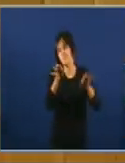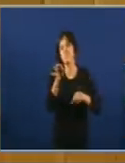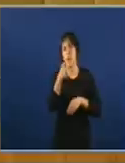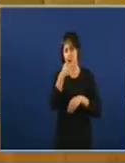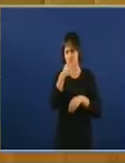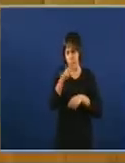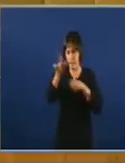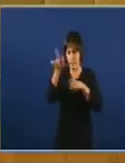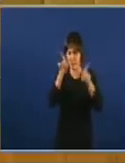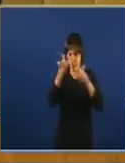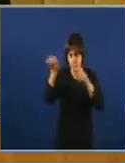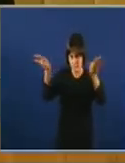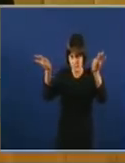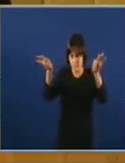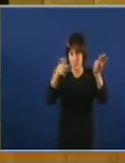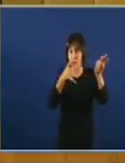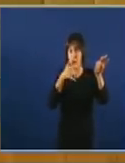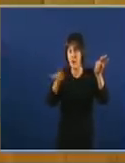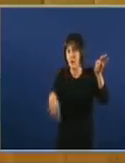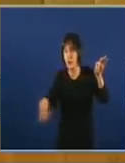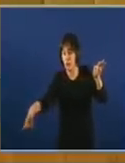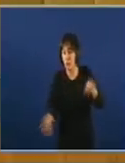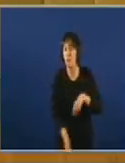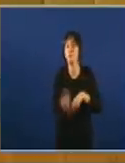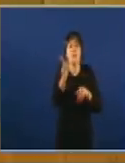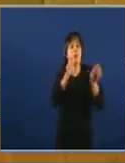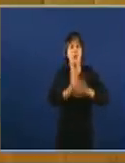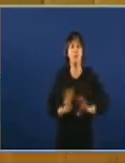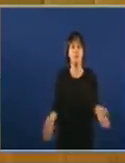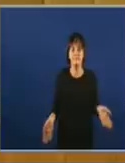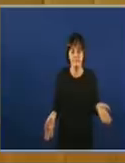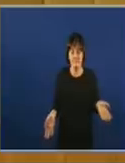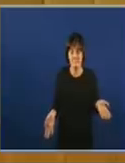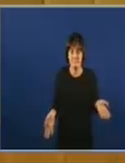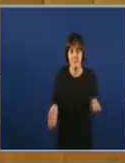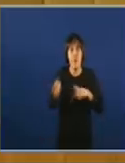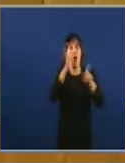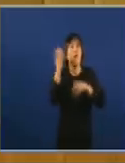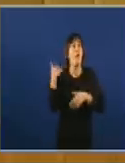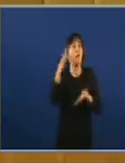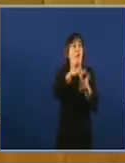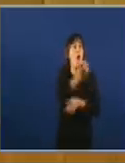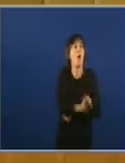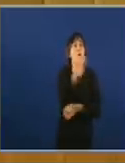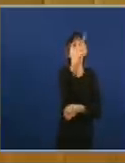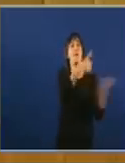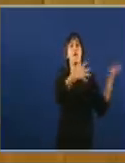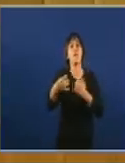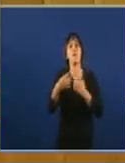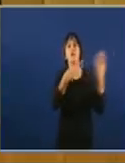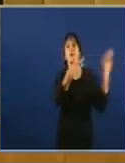Coñécea, coñécea. Só é unha foto, verdade? É unha foto do ano 1982,